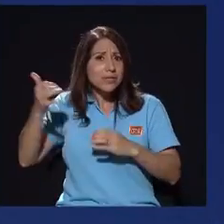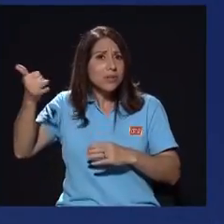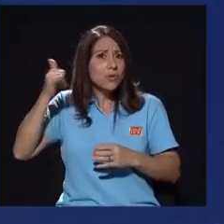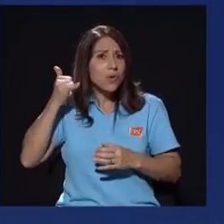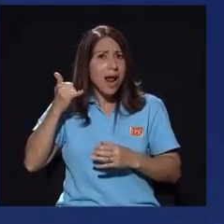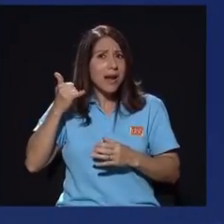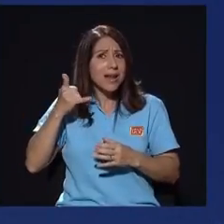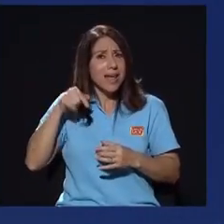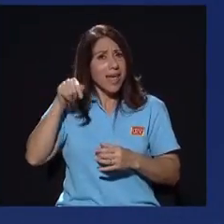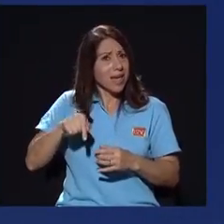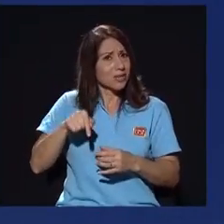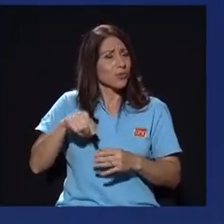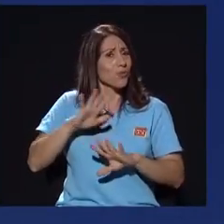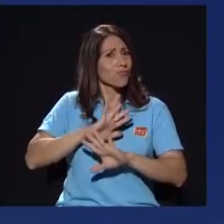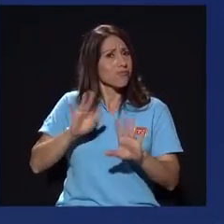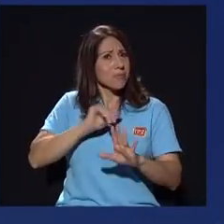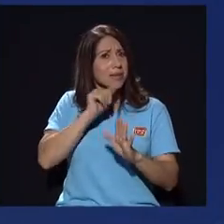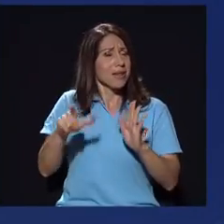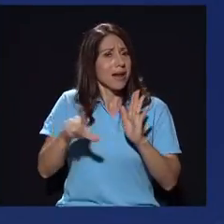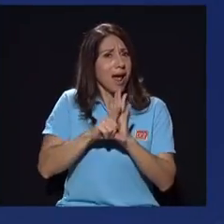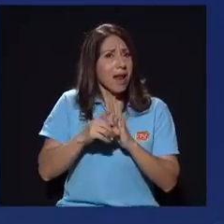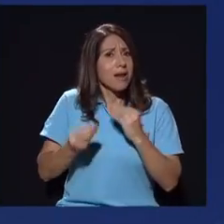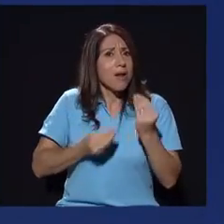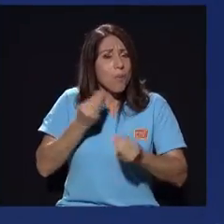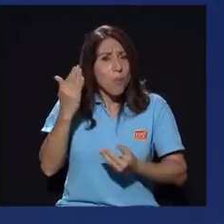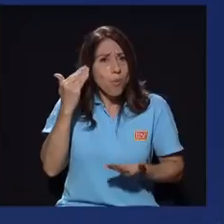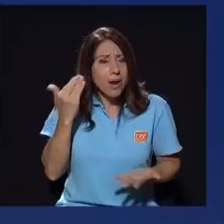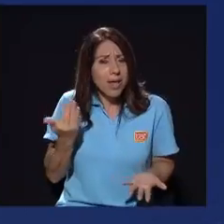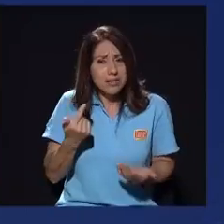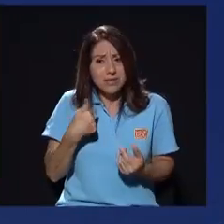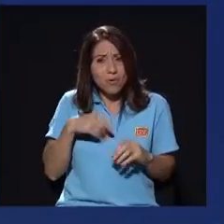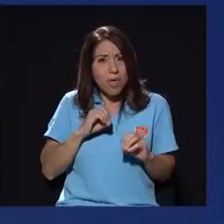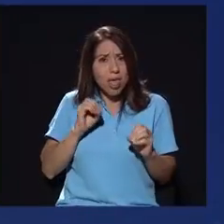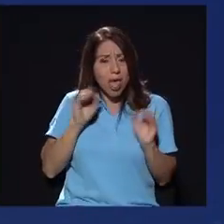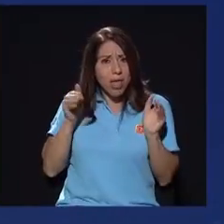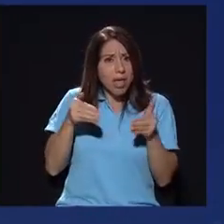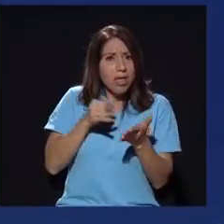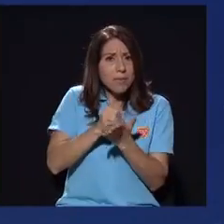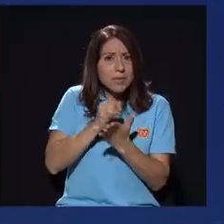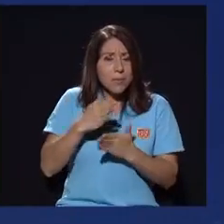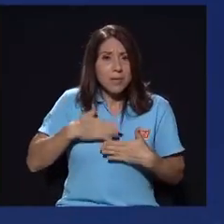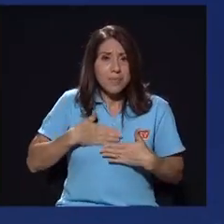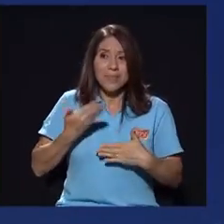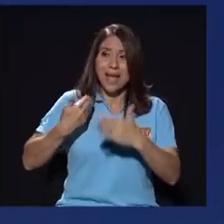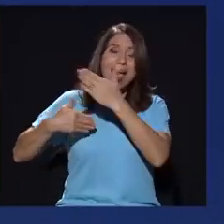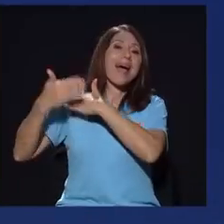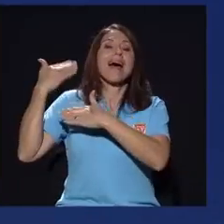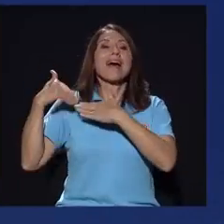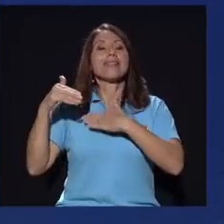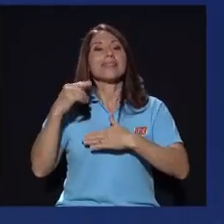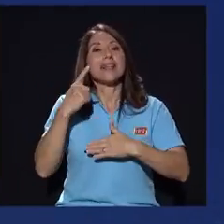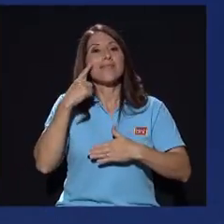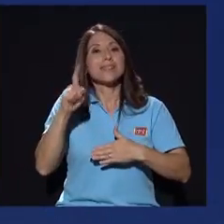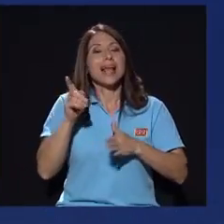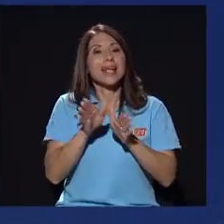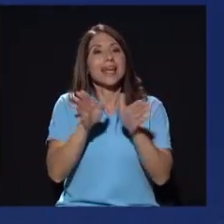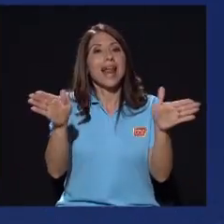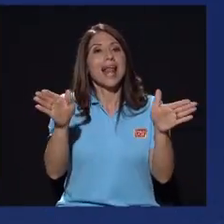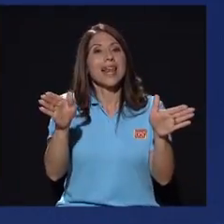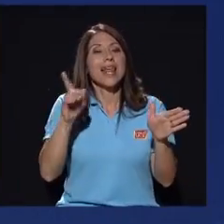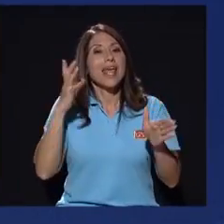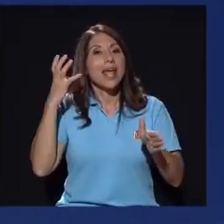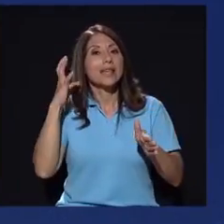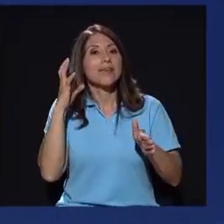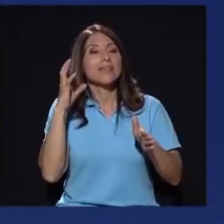intervención si yo no soy objeto de ninguna investigación recientemente el fiscal general dijo en una entrevista en Monumental que iba a